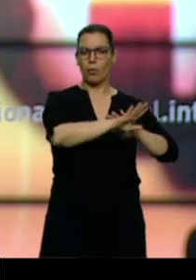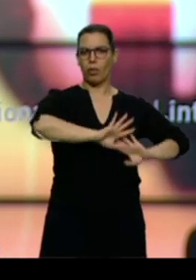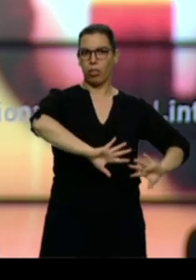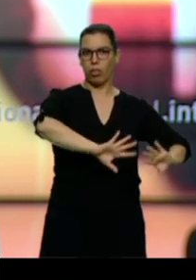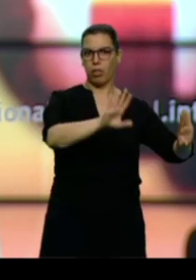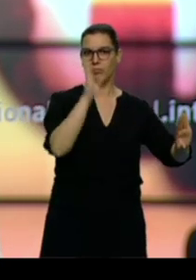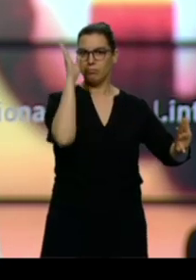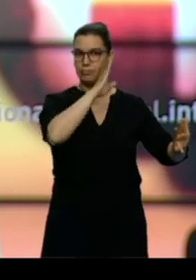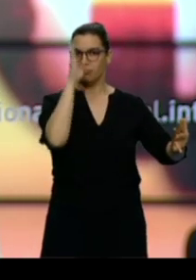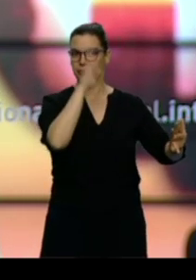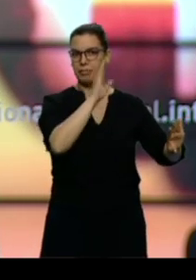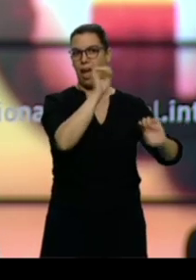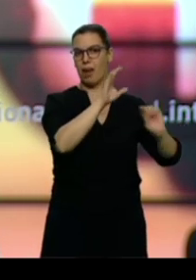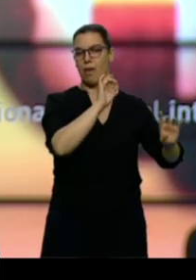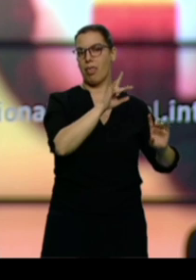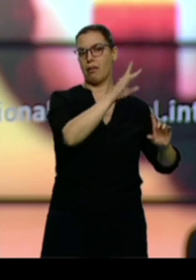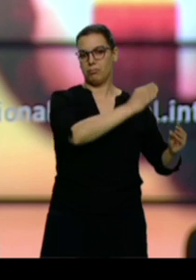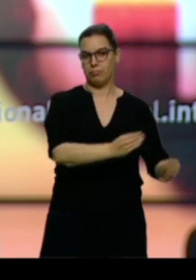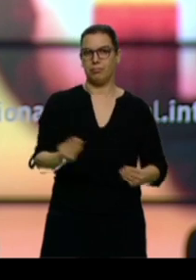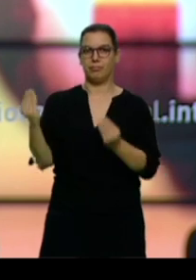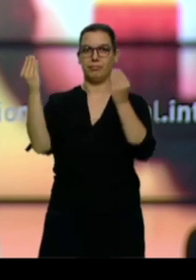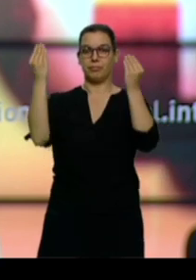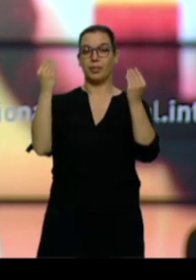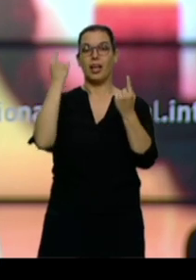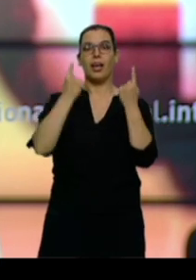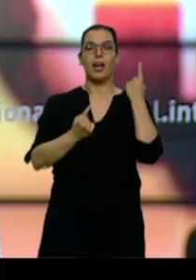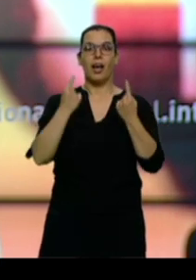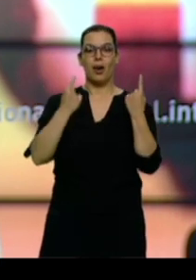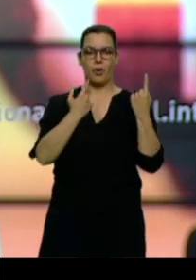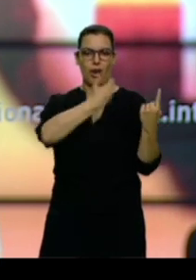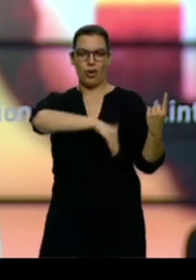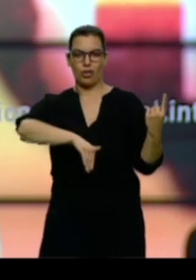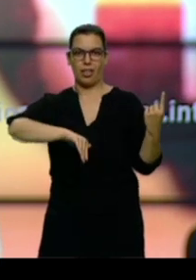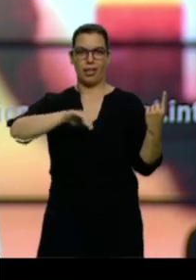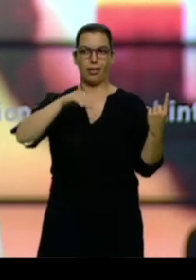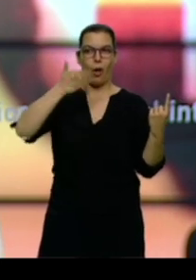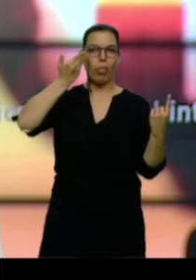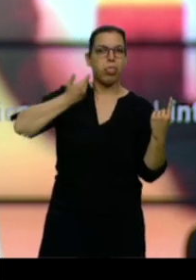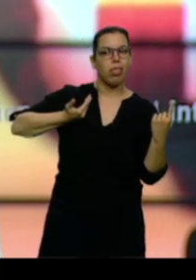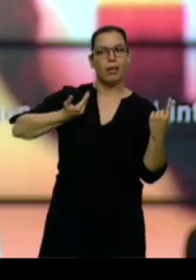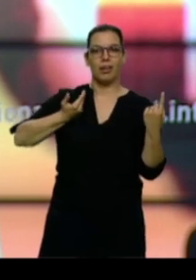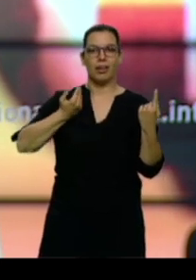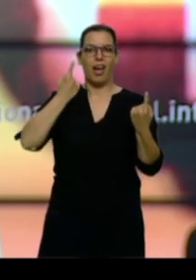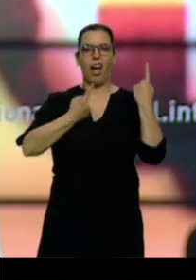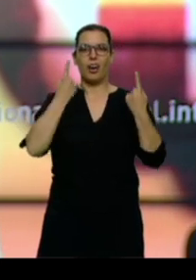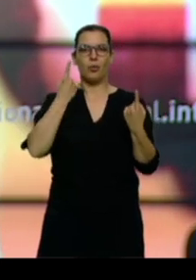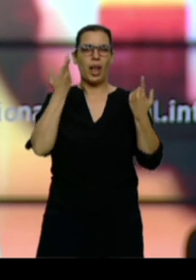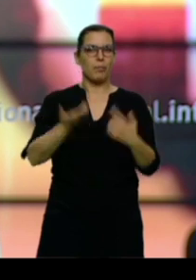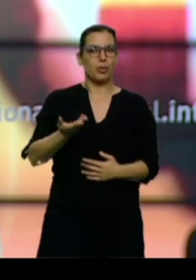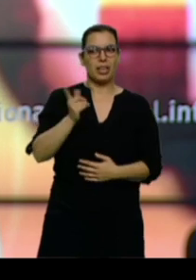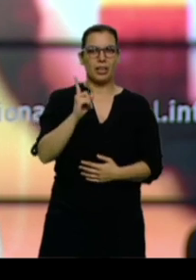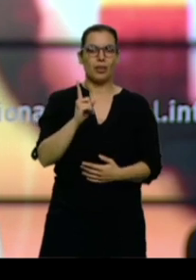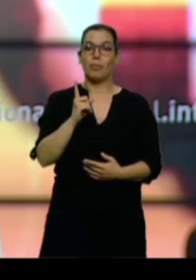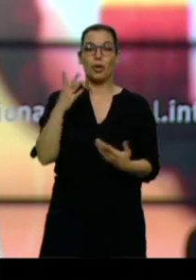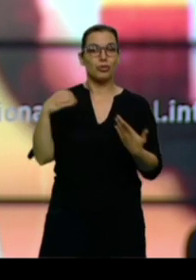en el almacén. Unas son piezas huérfanas, las hay tullidas y otras que quedaron en un segundo plano. Pero todas tienen historias que